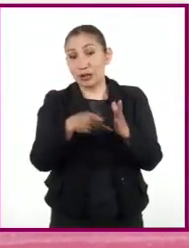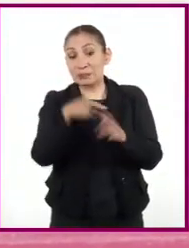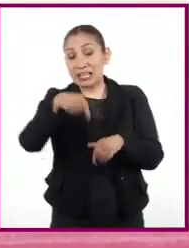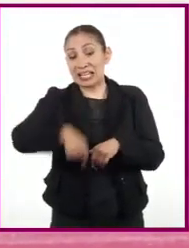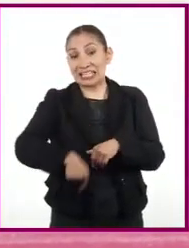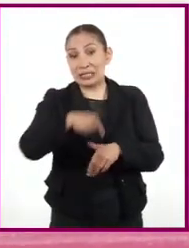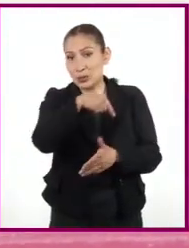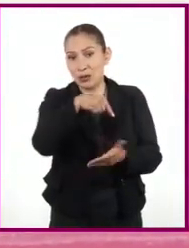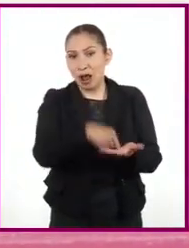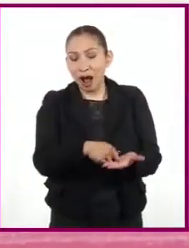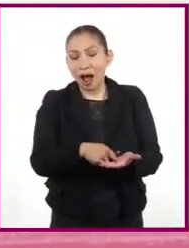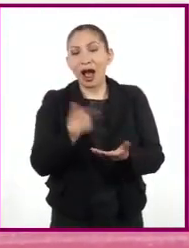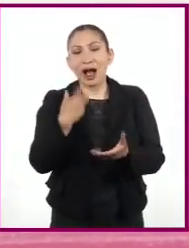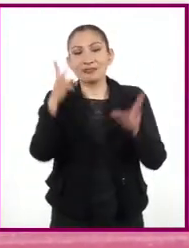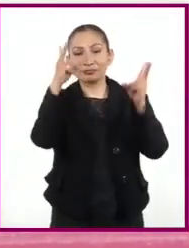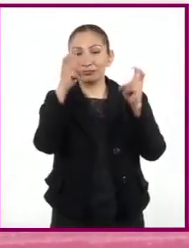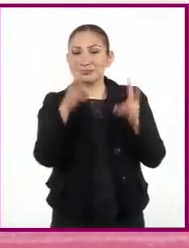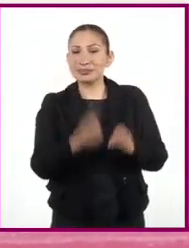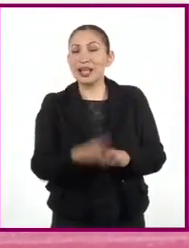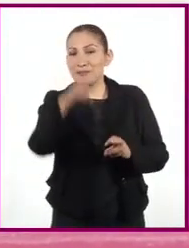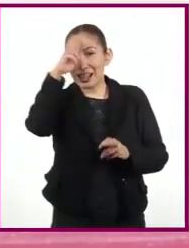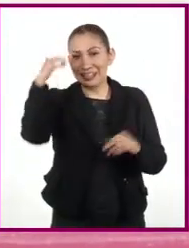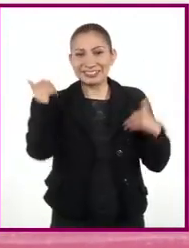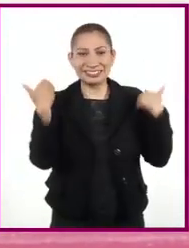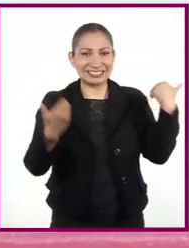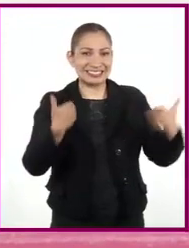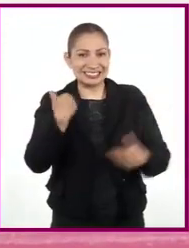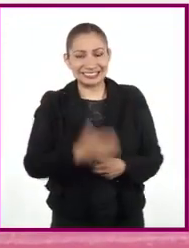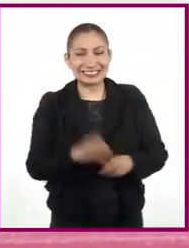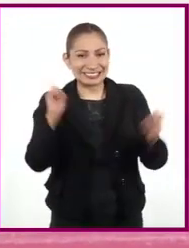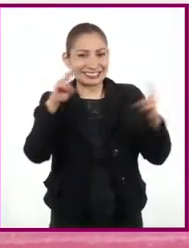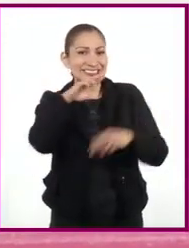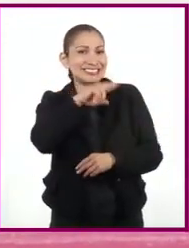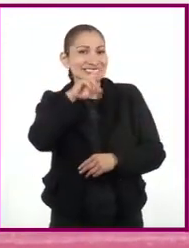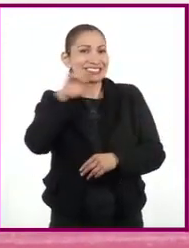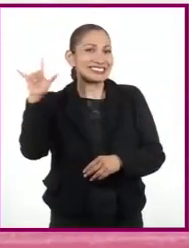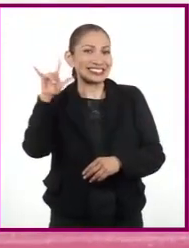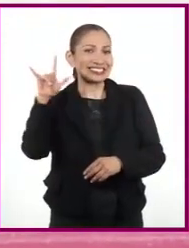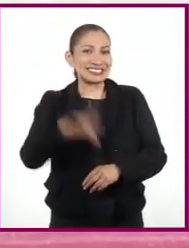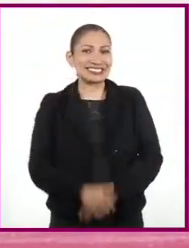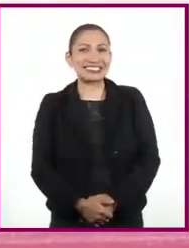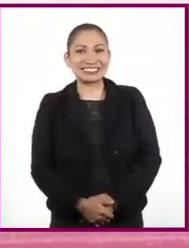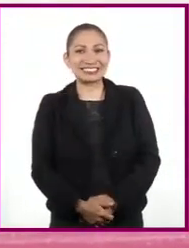nueva cita Aquí en la programación de Verano Divertido ¡Hasta entonces!